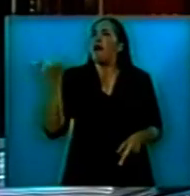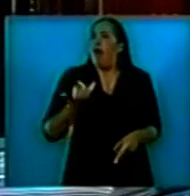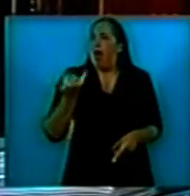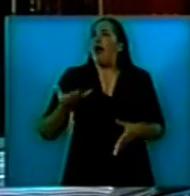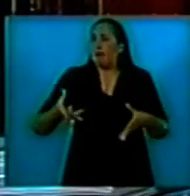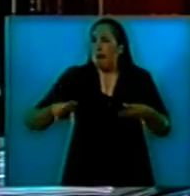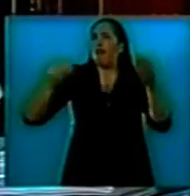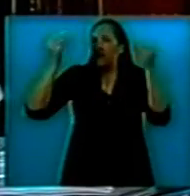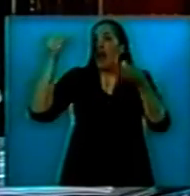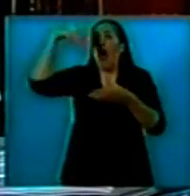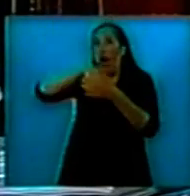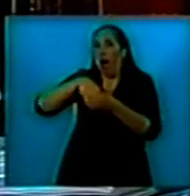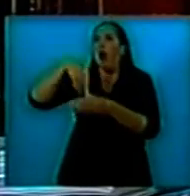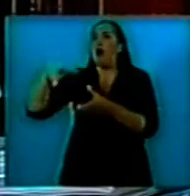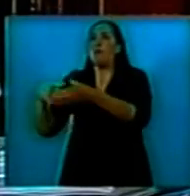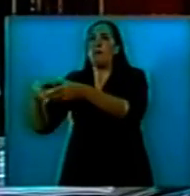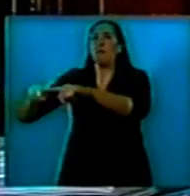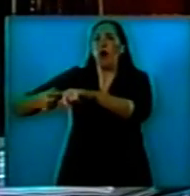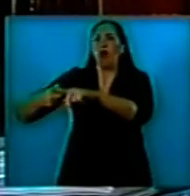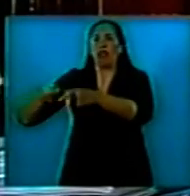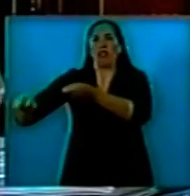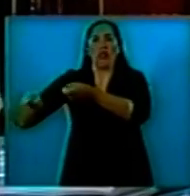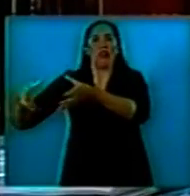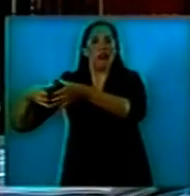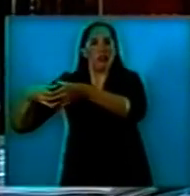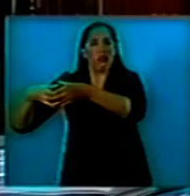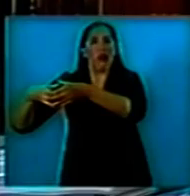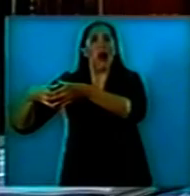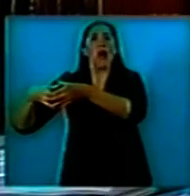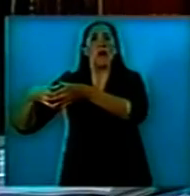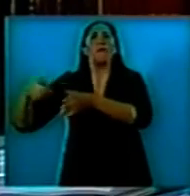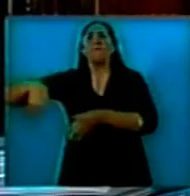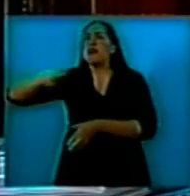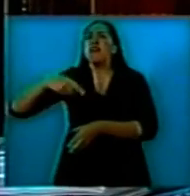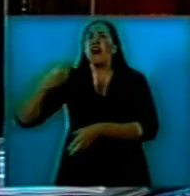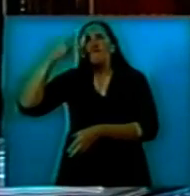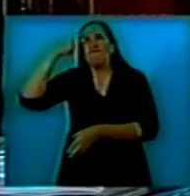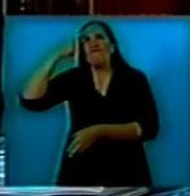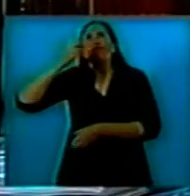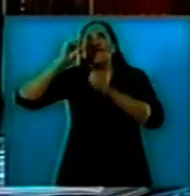desde sectores de la dirigencia política que tal vez sin comprender